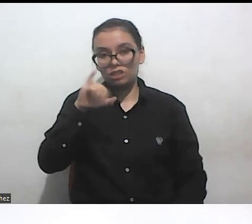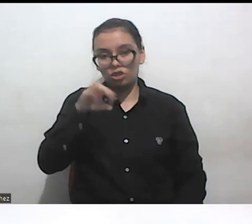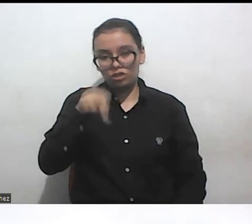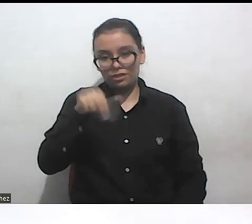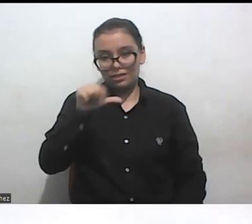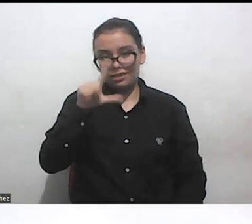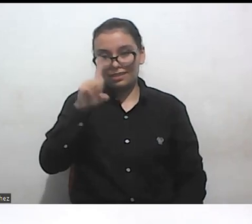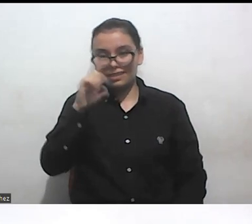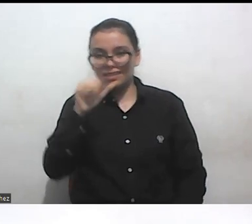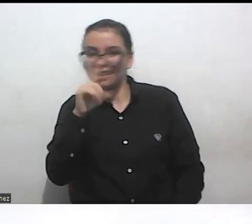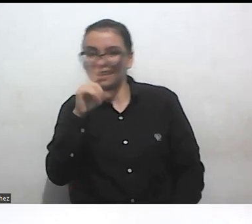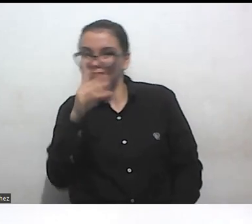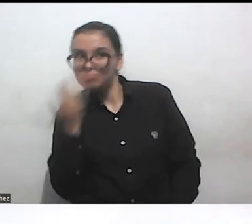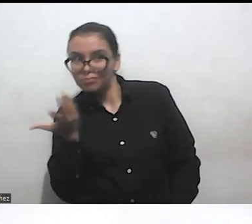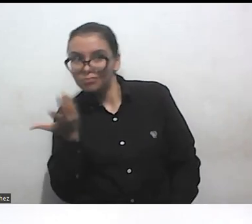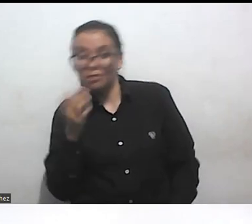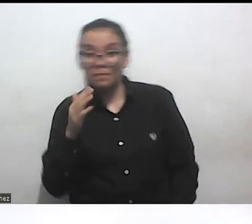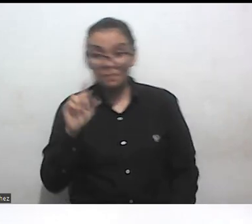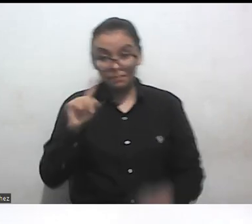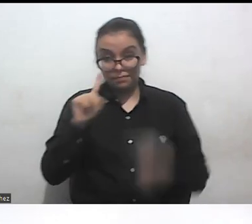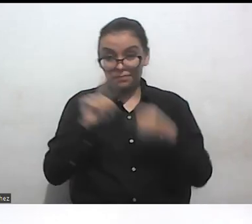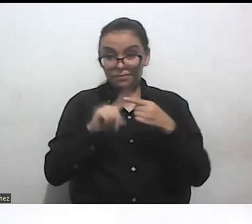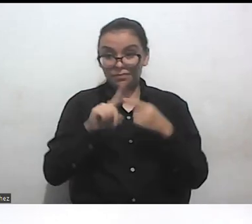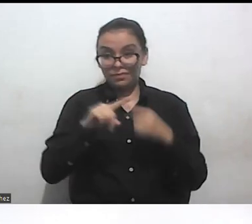Inicia la profe Andrea Gómez.